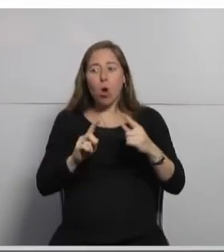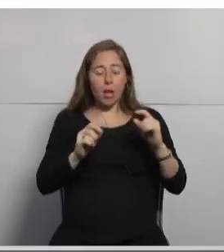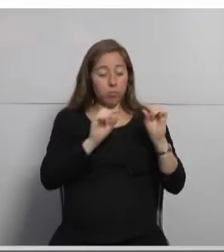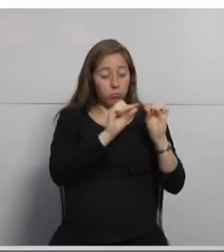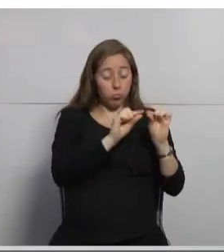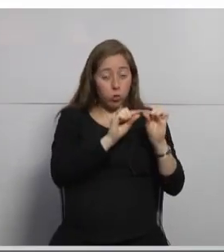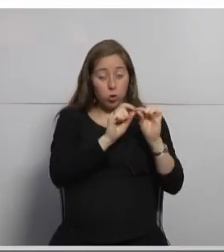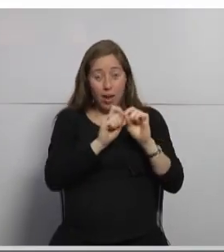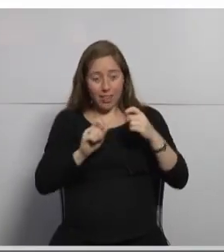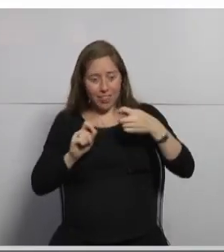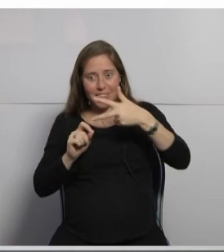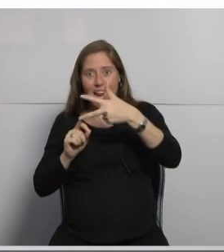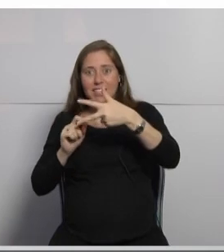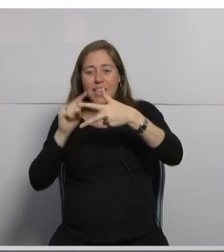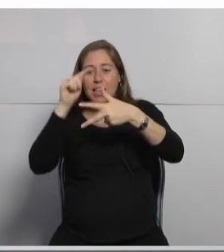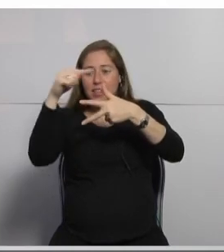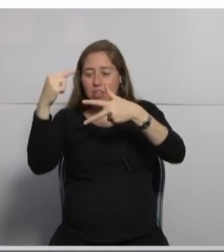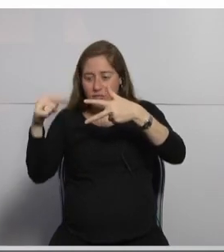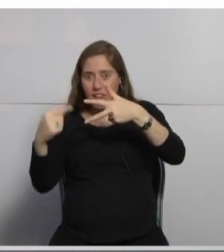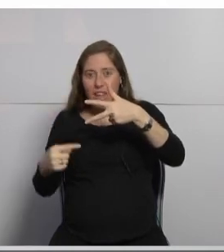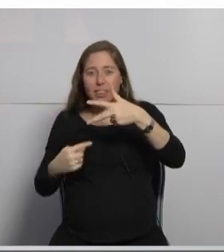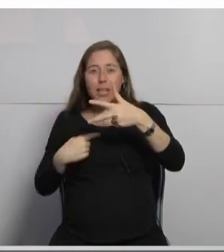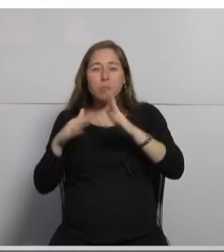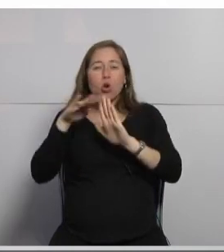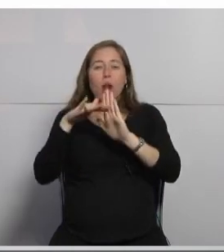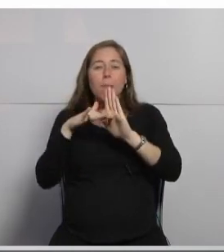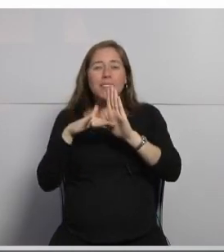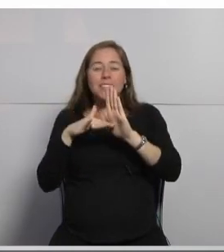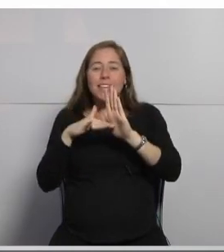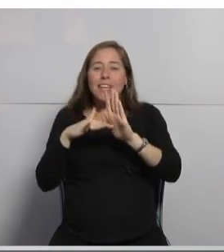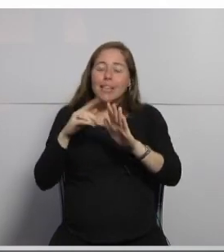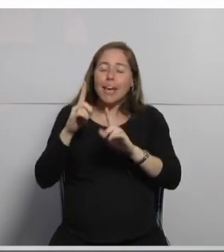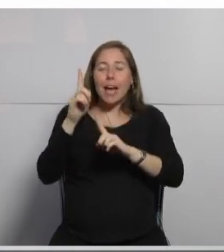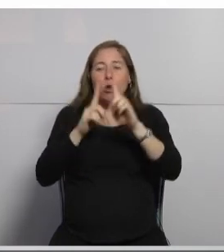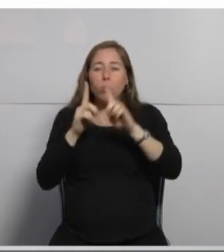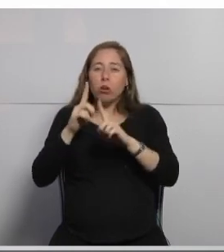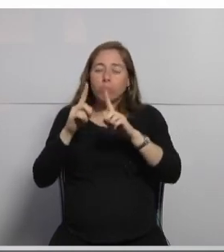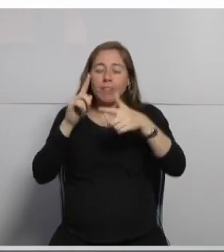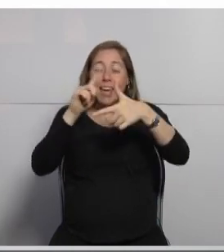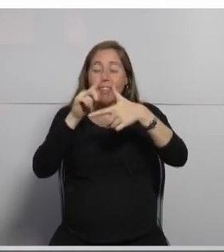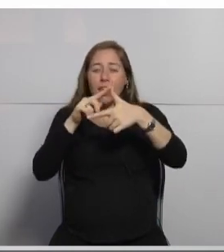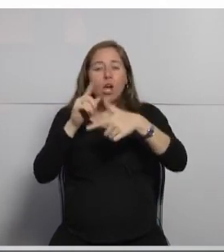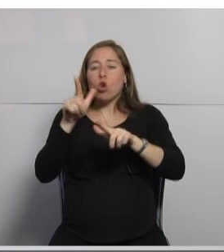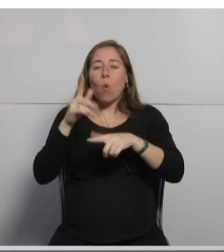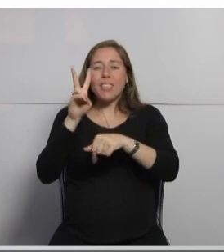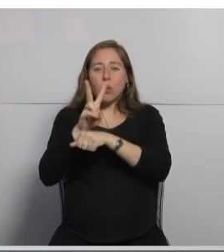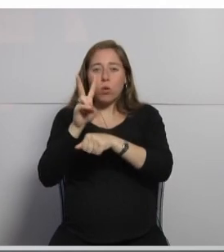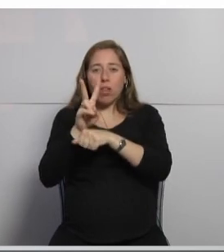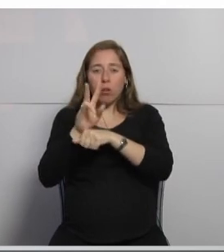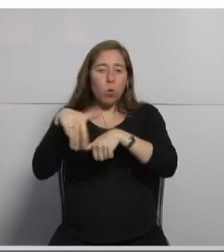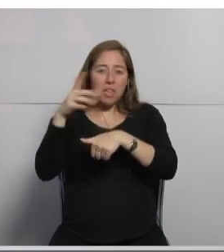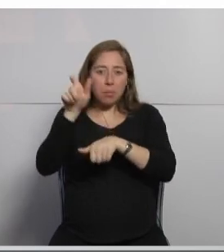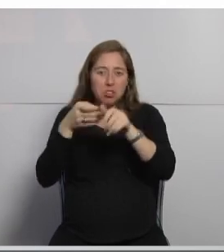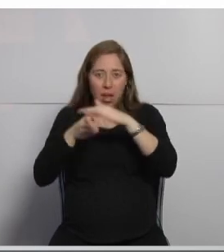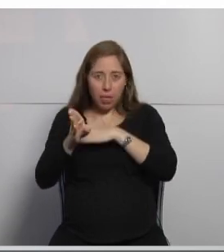versiones imagínense que por ejemplo la versión uno no tiene seguridad entonces cualquiera puede acceder a los métodos de Reviews